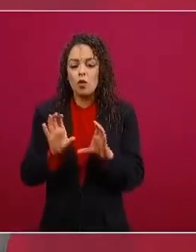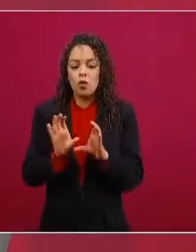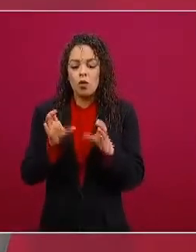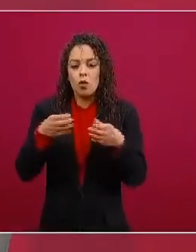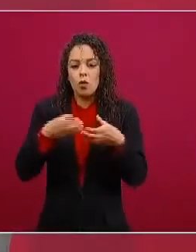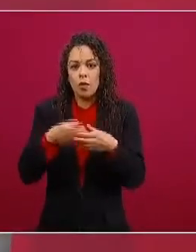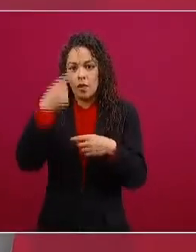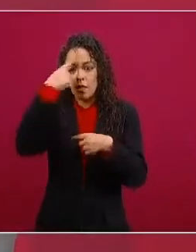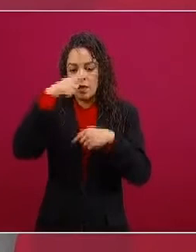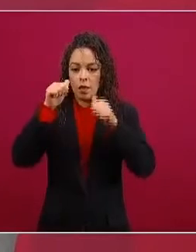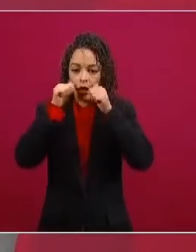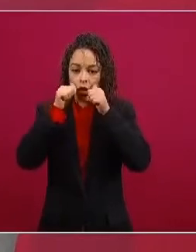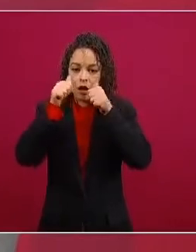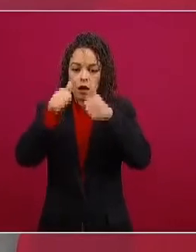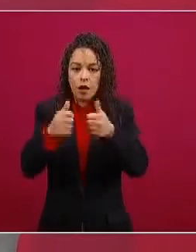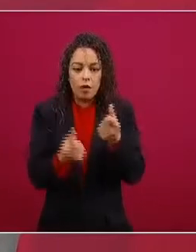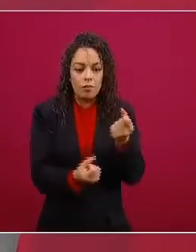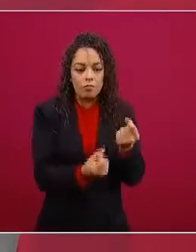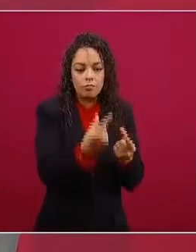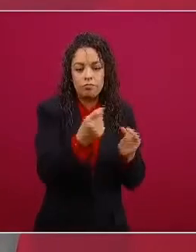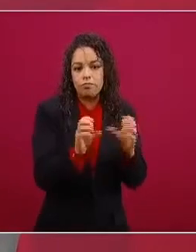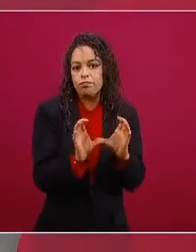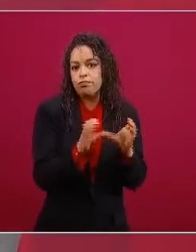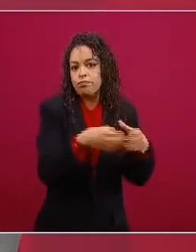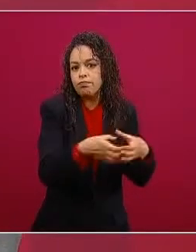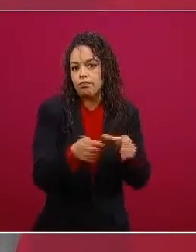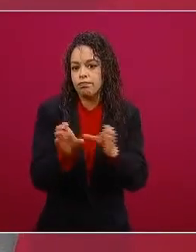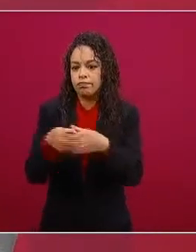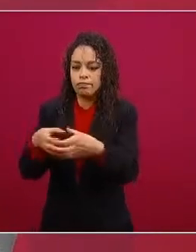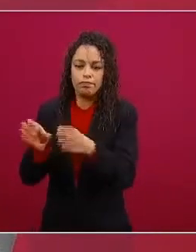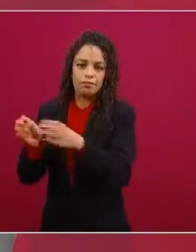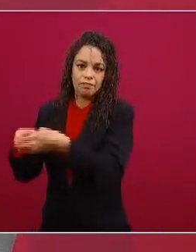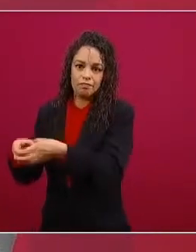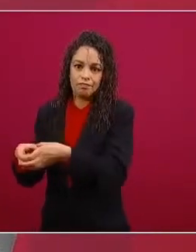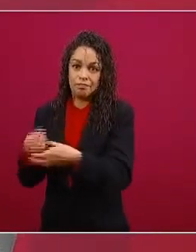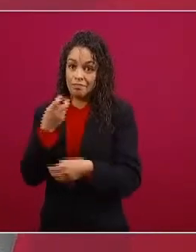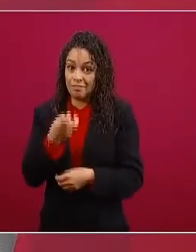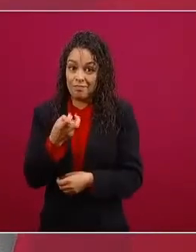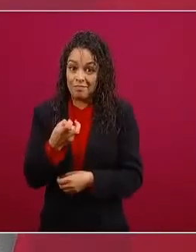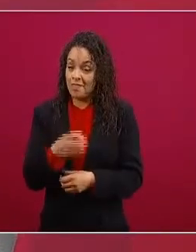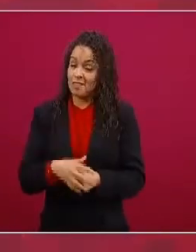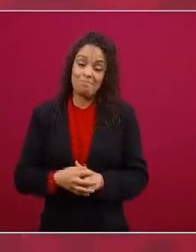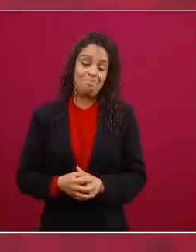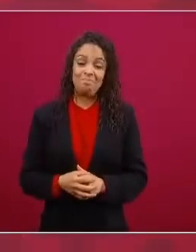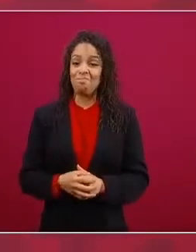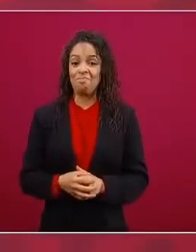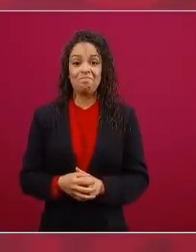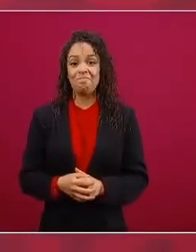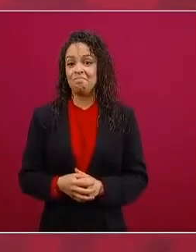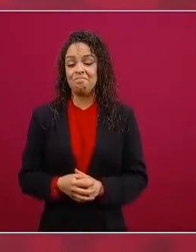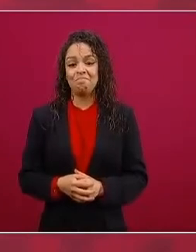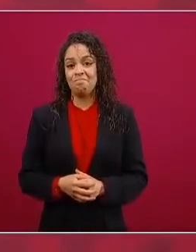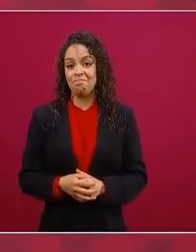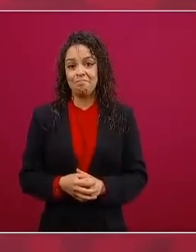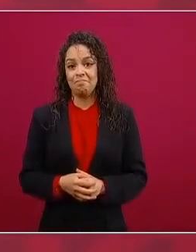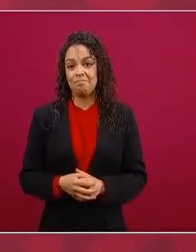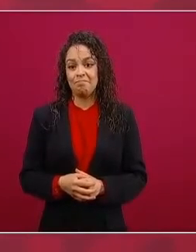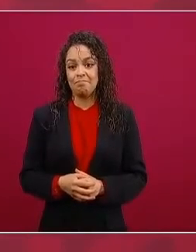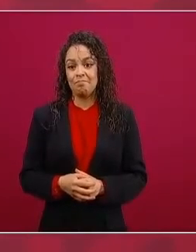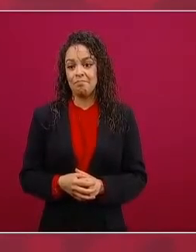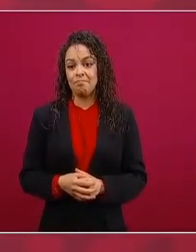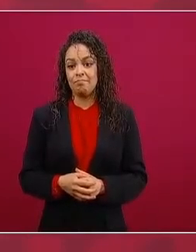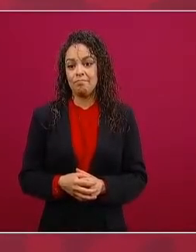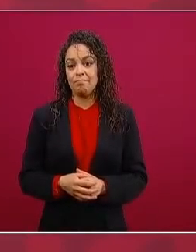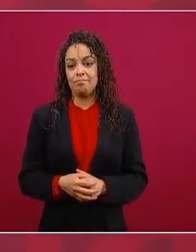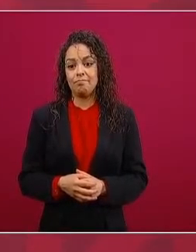cuantos no es la doctrina del migrante